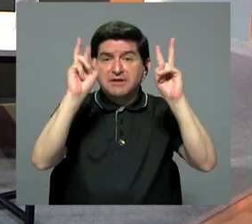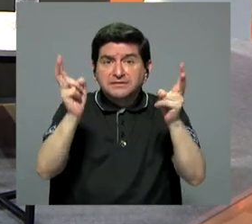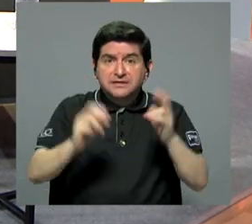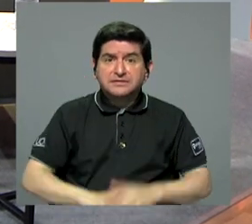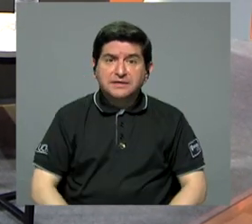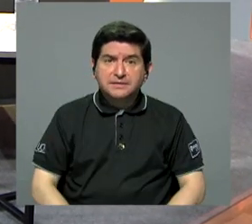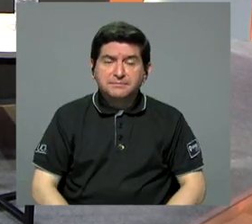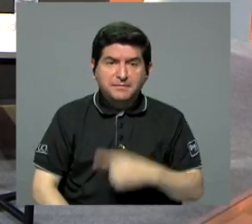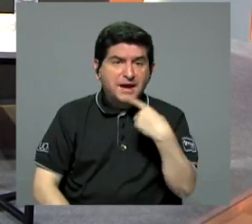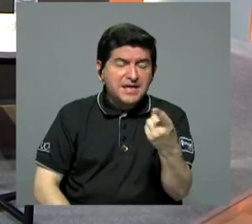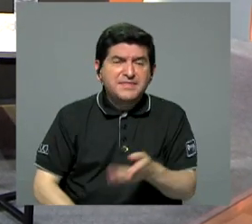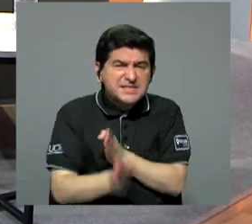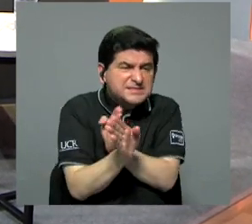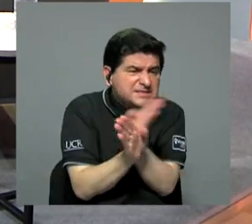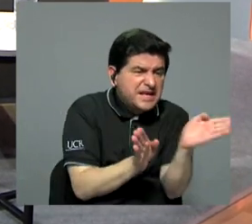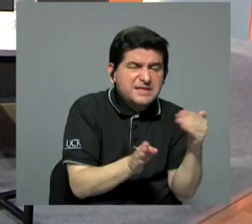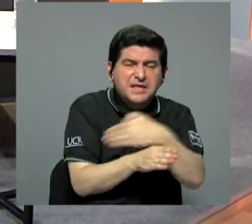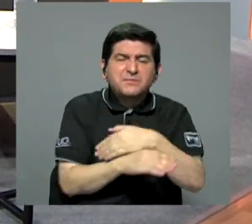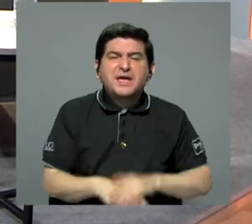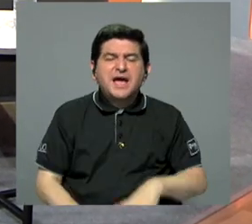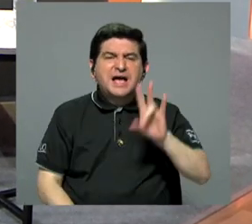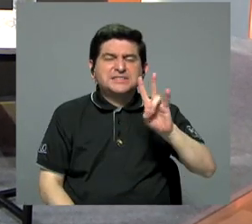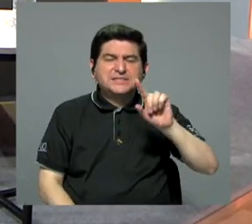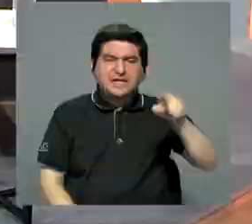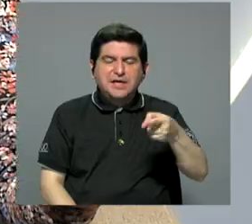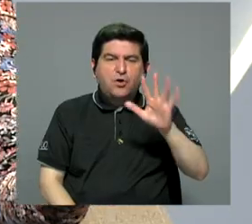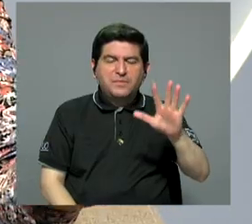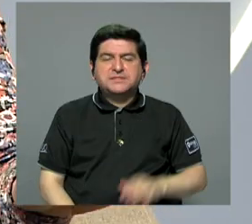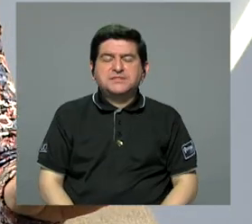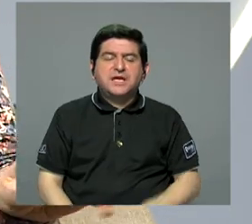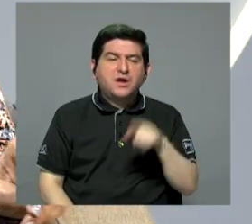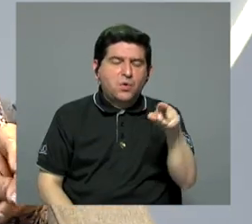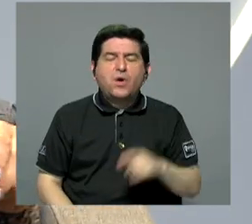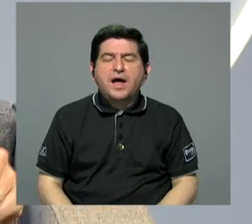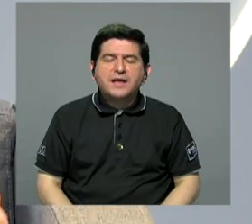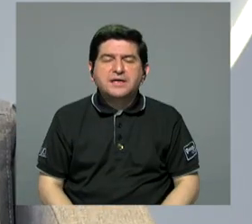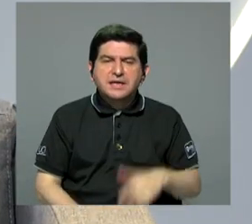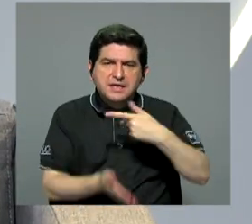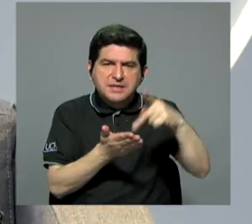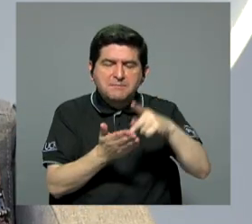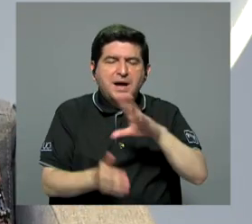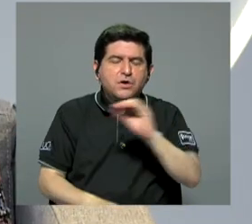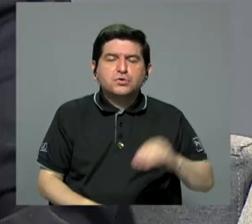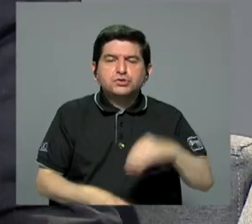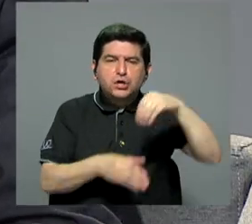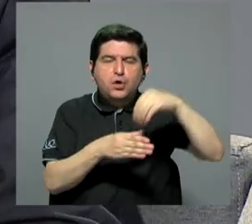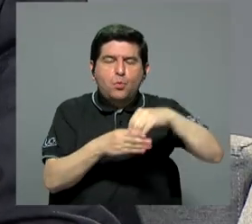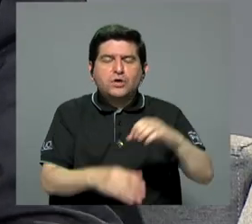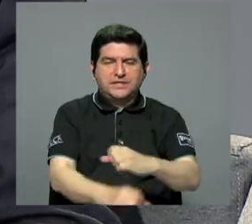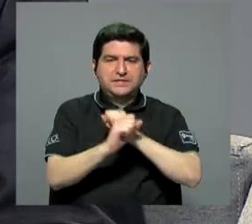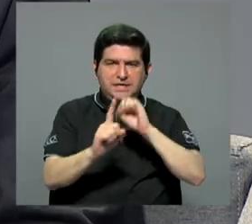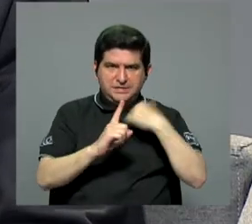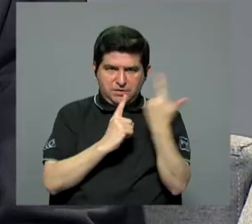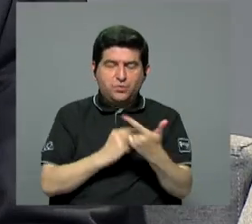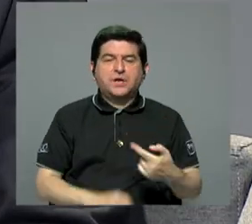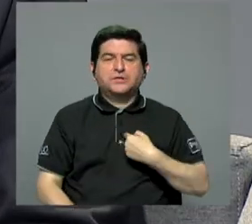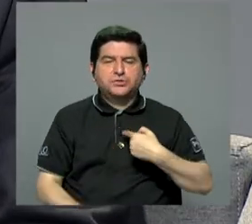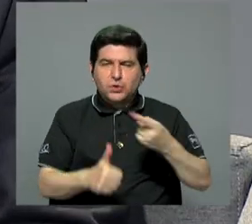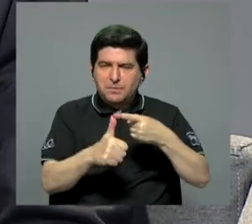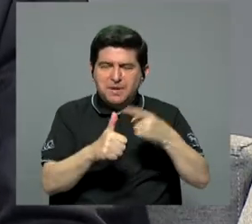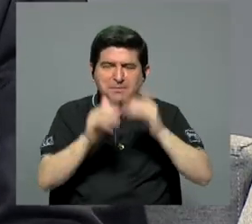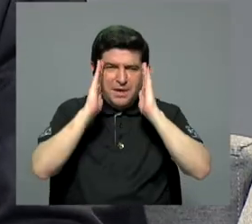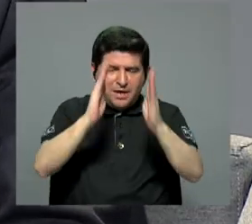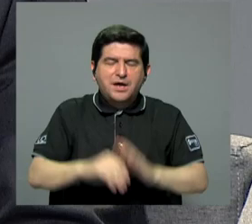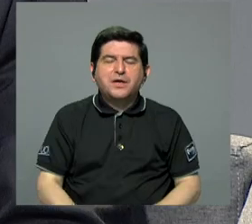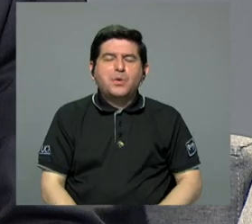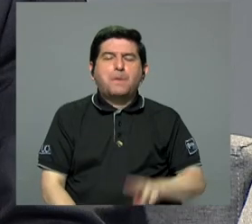Y habla del desvío de 7,5 sobre los salarios, cuotas del Seguro Social. No, Primero que me detengo en Mario de Bandas,